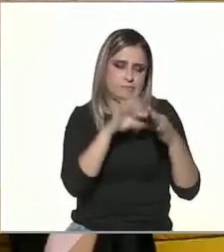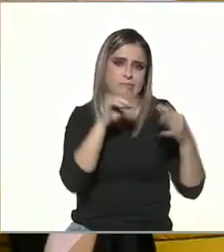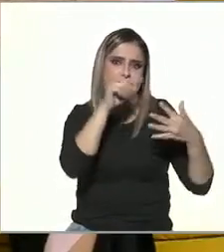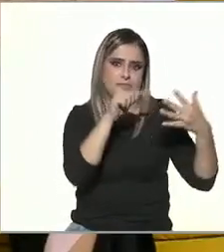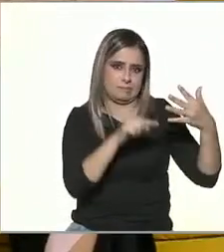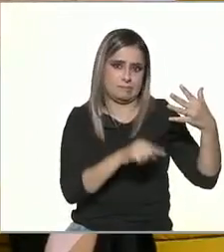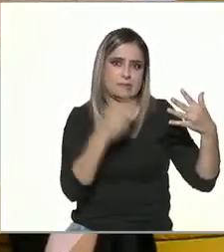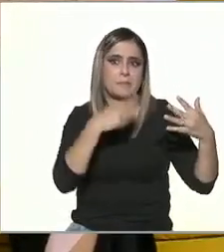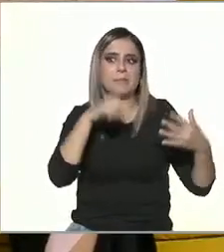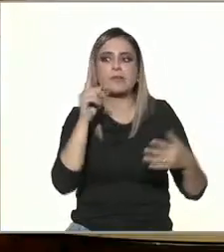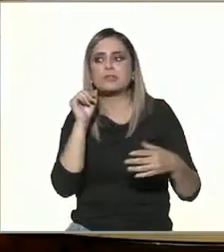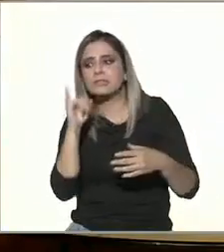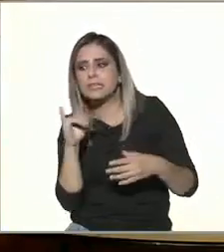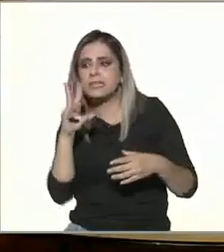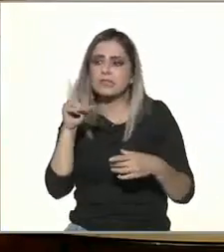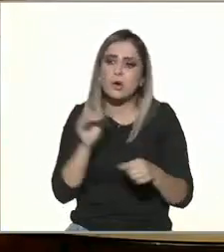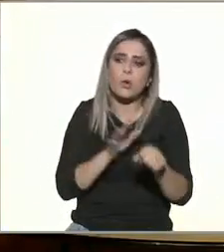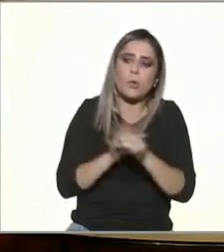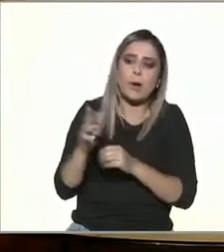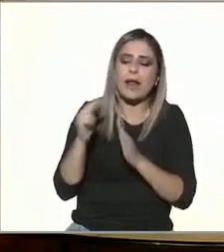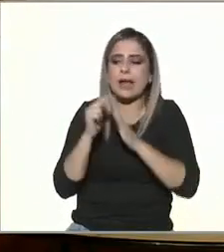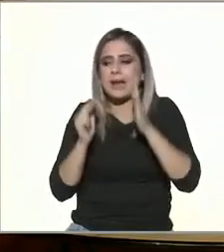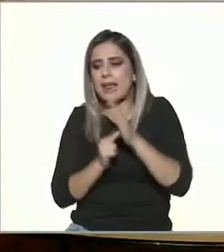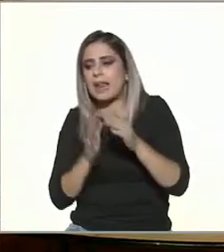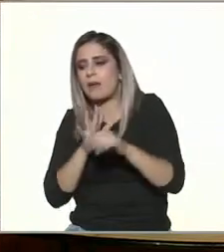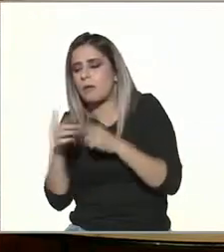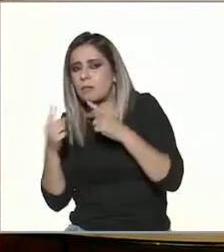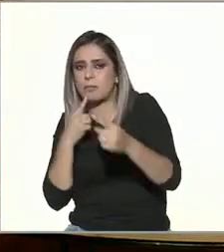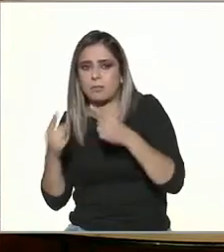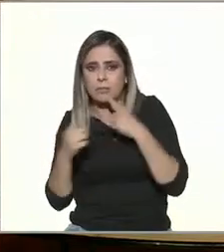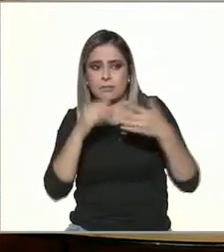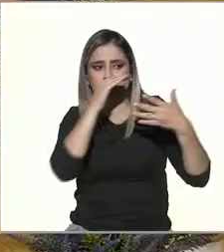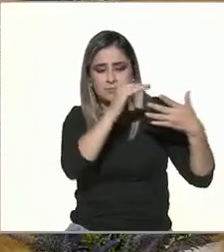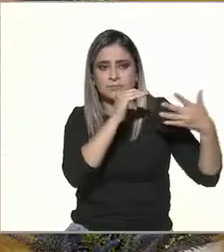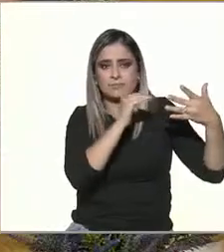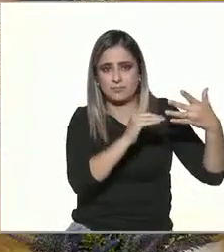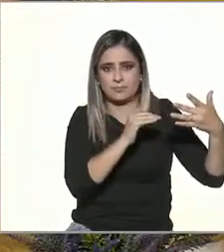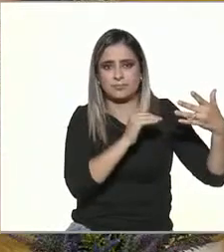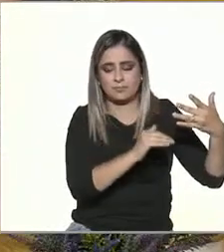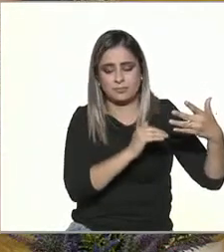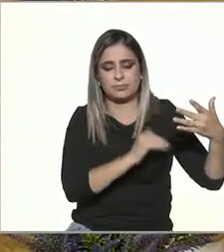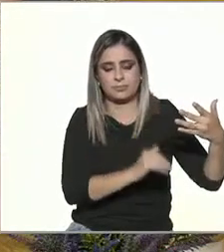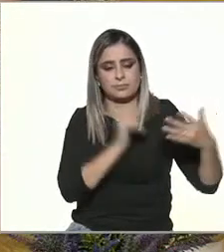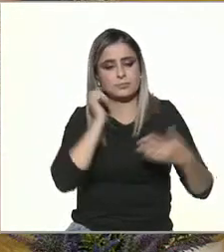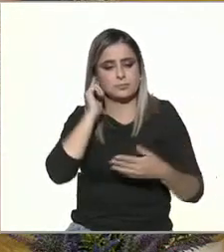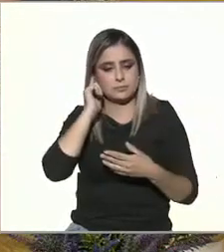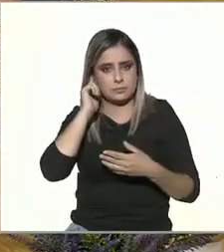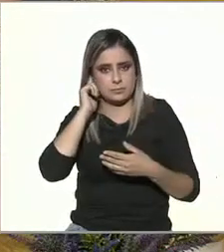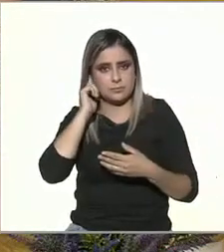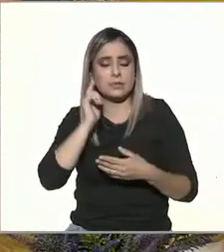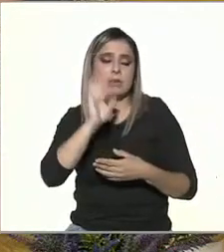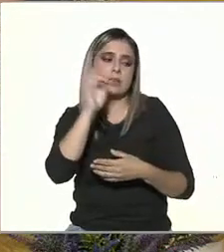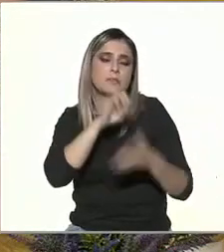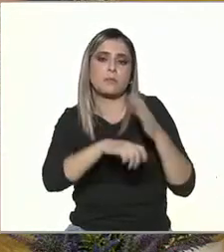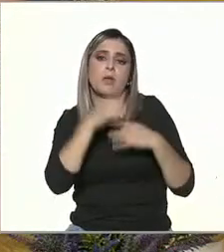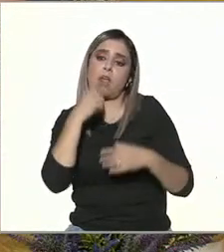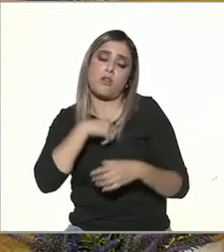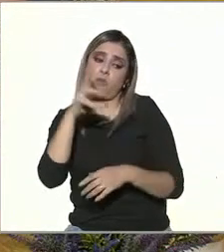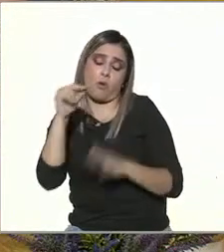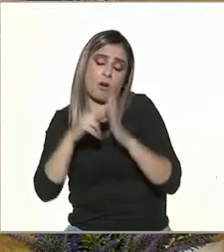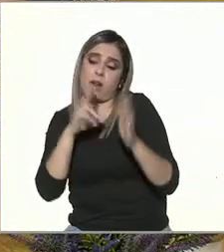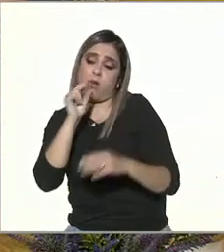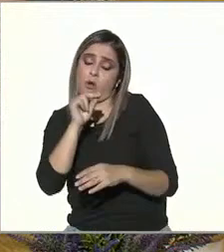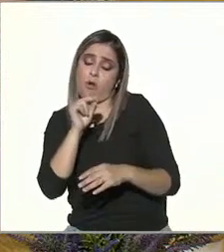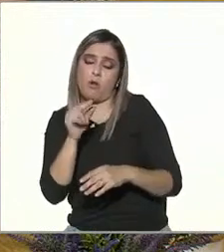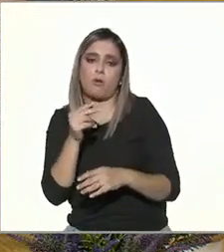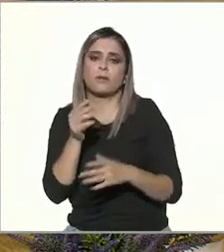hasta donde quiero como que como eso impacta en el individuo quizá la palabra implique rechazo no, no a mí no me digas como es